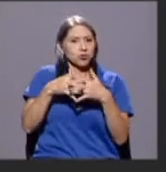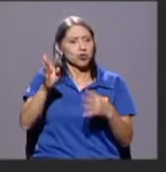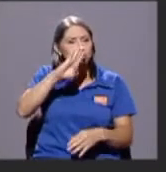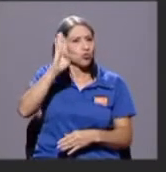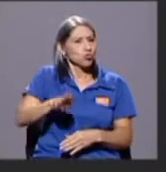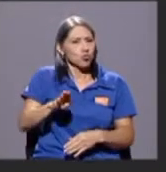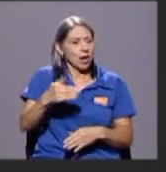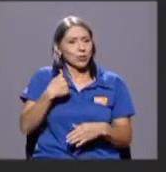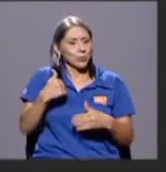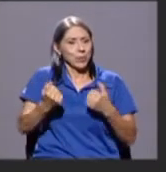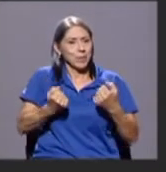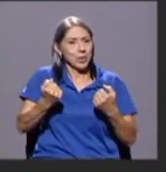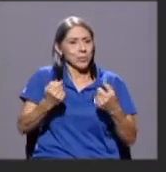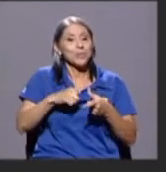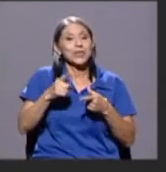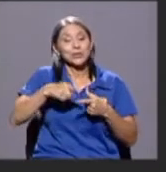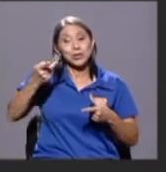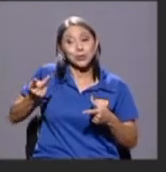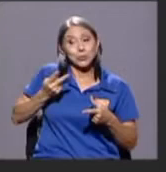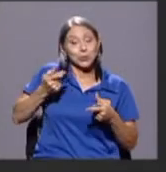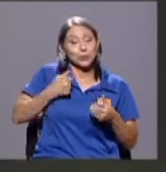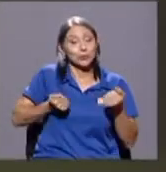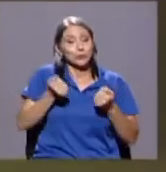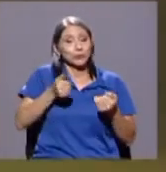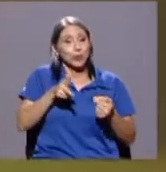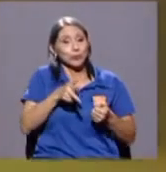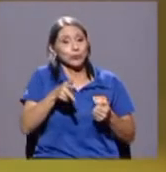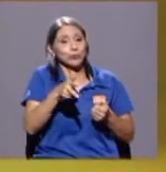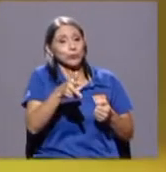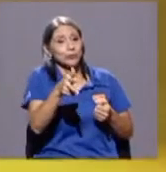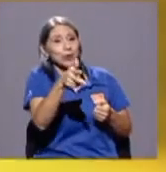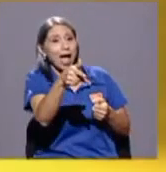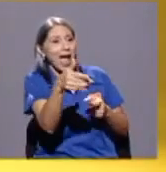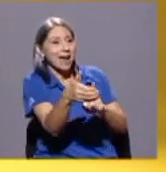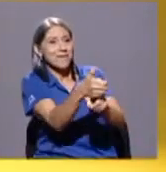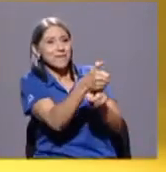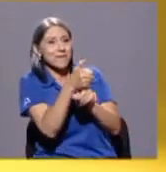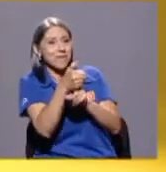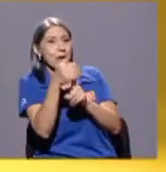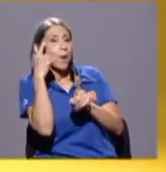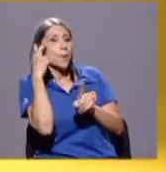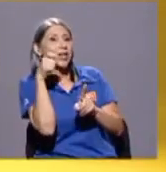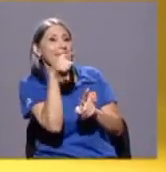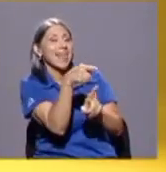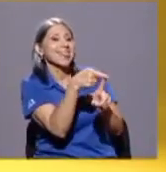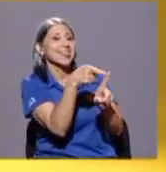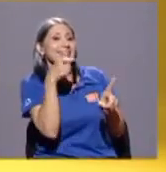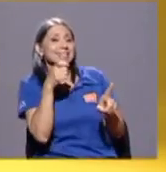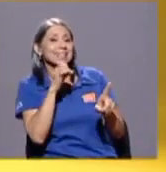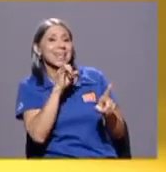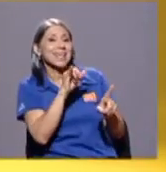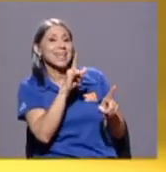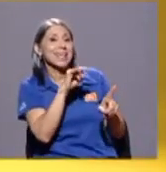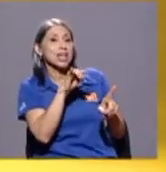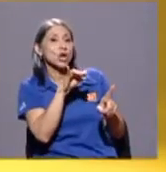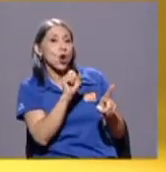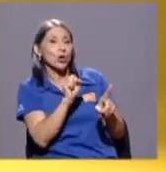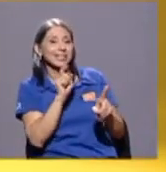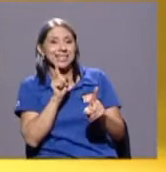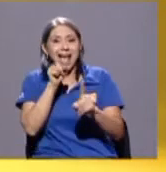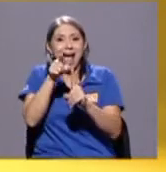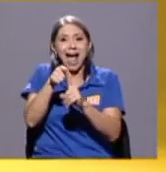lo íbamos a buscar porque venía de Illinois a Filadelfia,